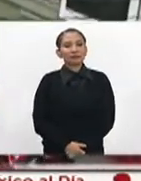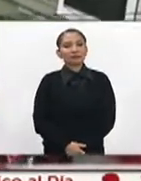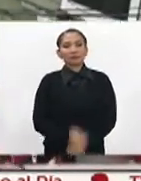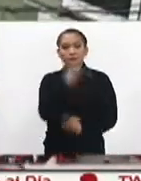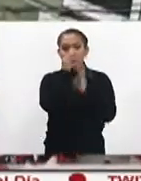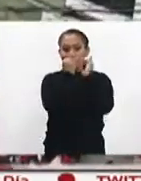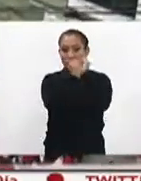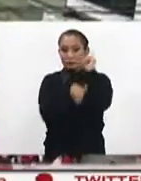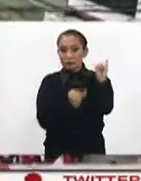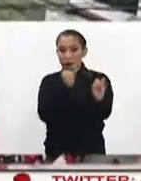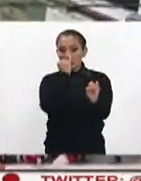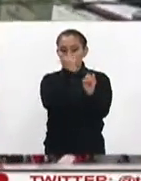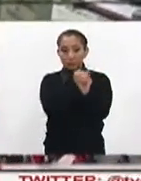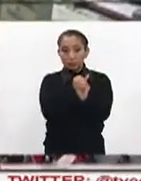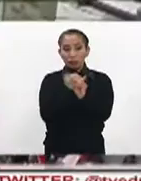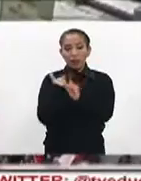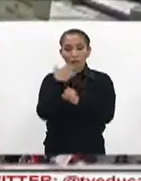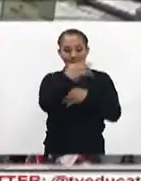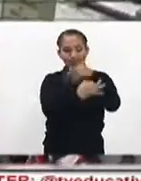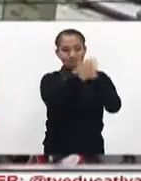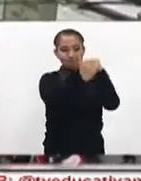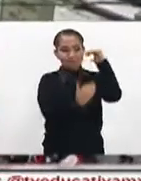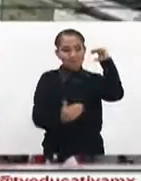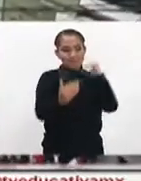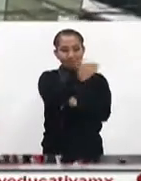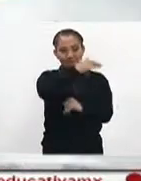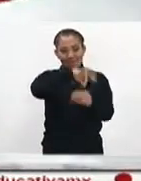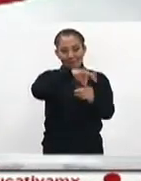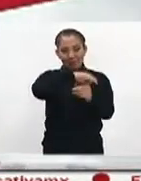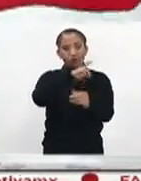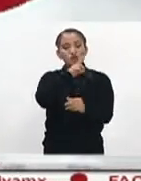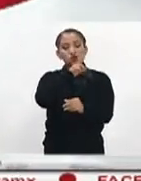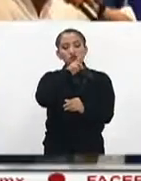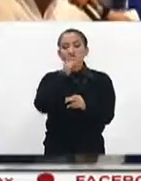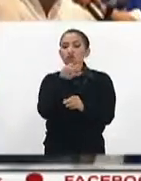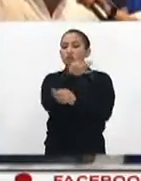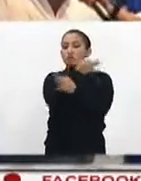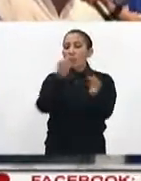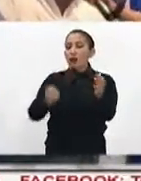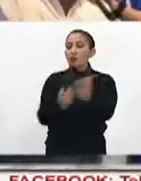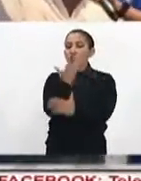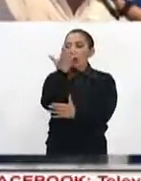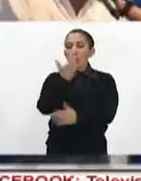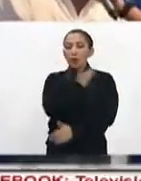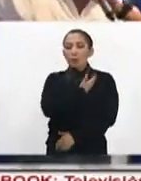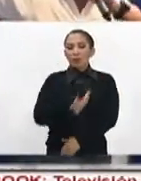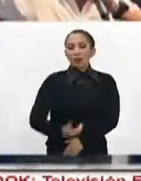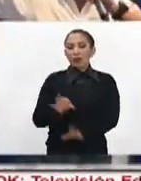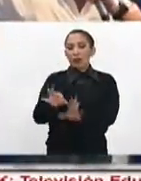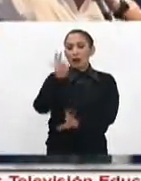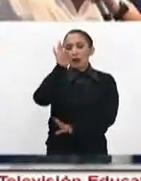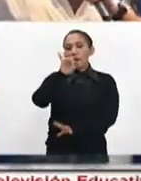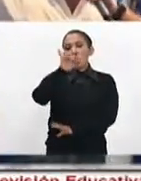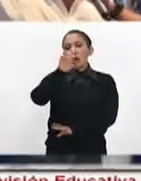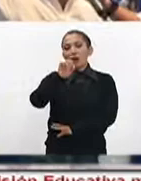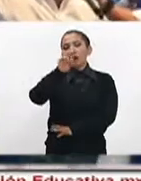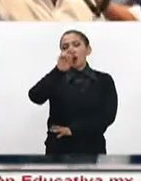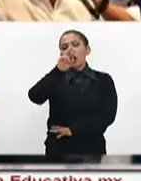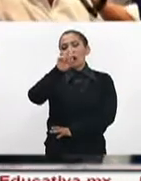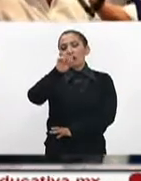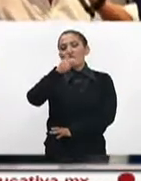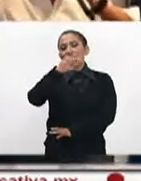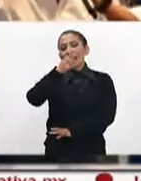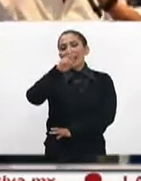En noticias internacionales, el Tribunal Supremo Electoral de Honduras declaró como nuevo presidente electo a Juan Orlando